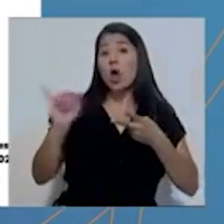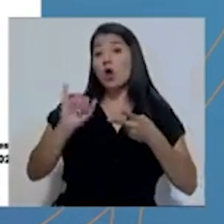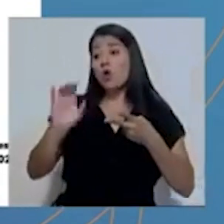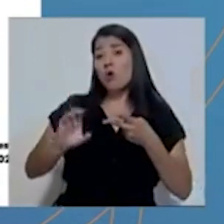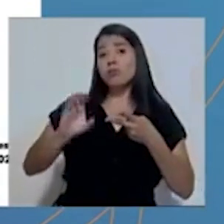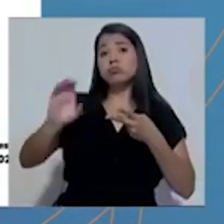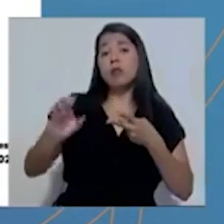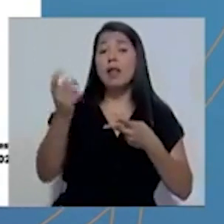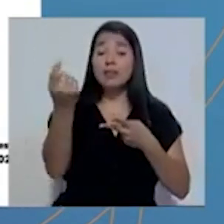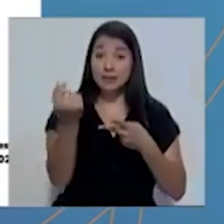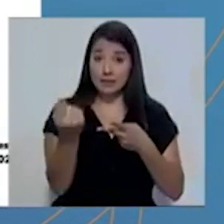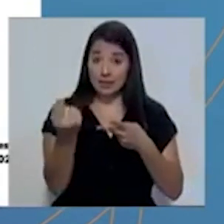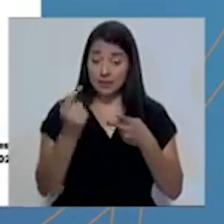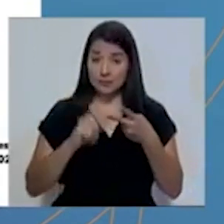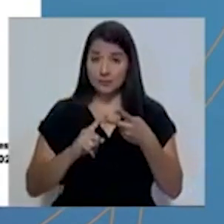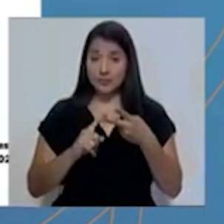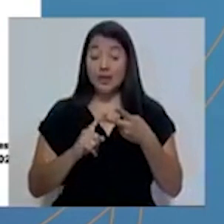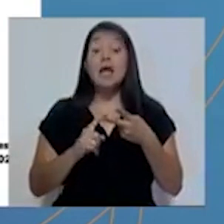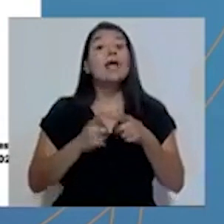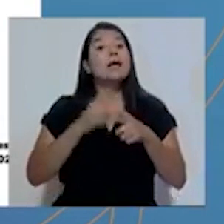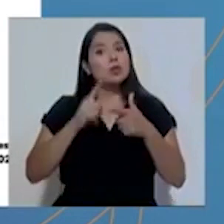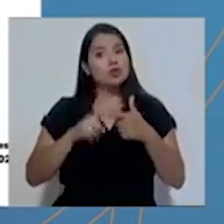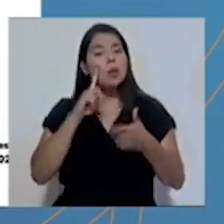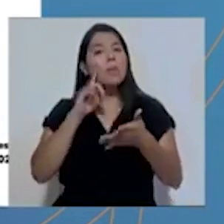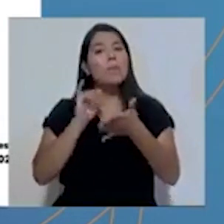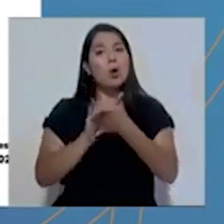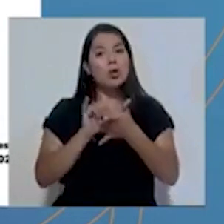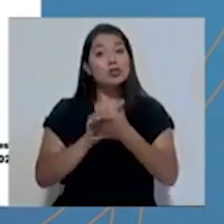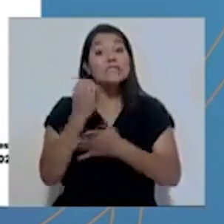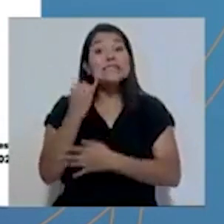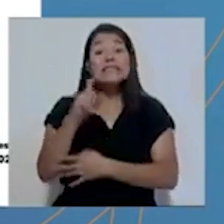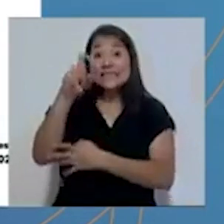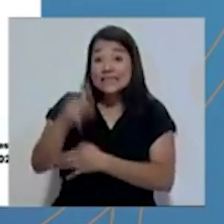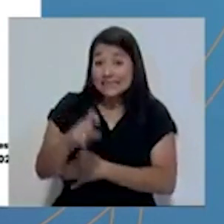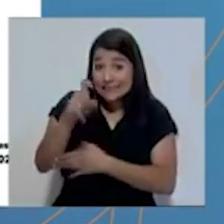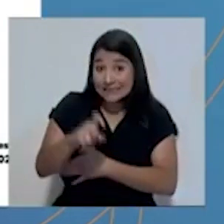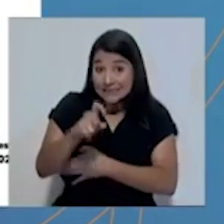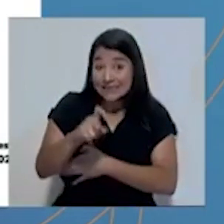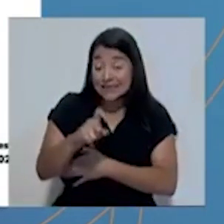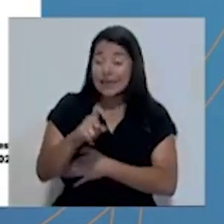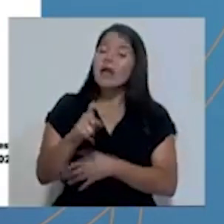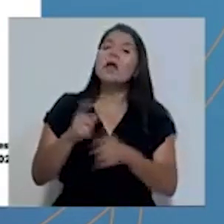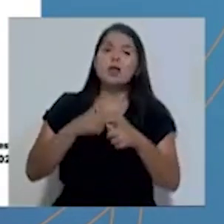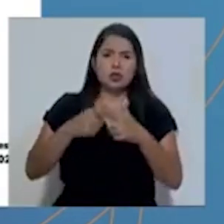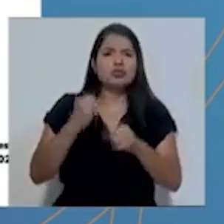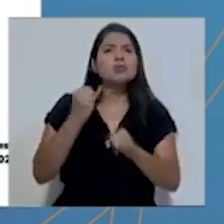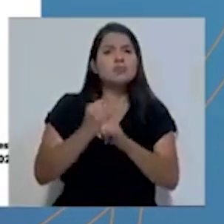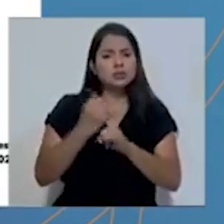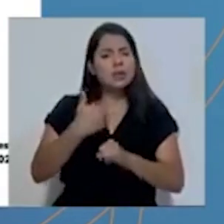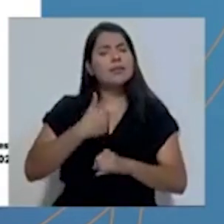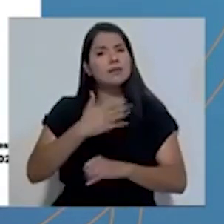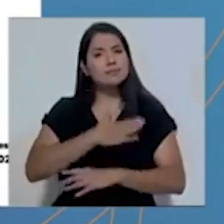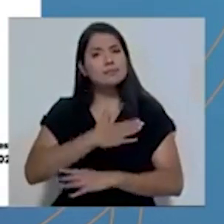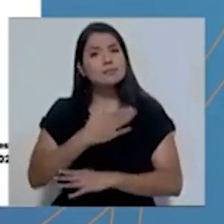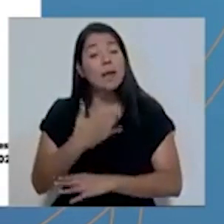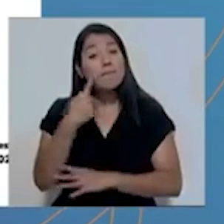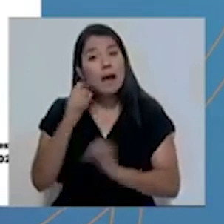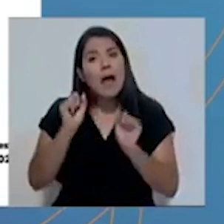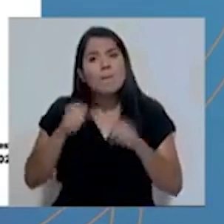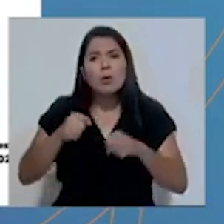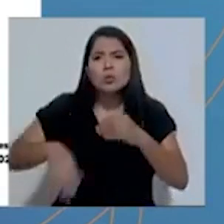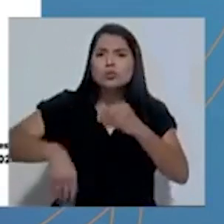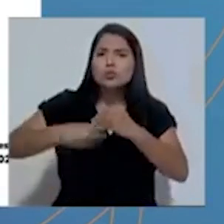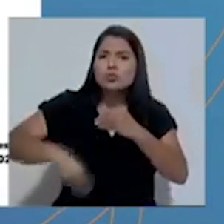asignación de recursos financieros. Por lo tanto, en caso de requerirse, la institución estará en la disposición de